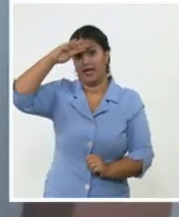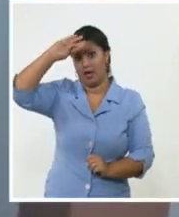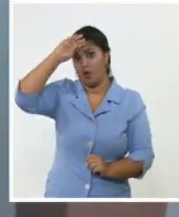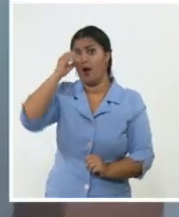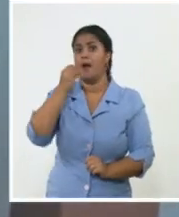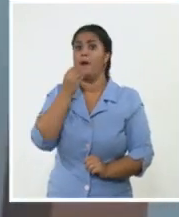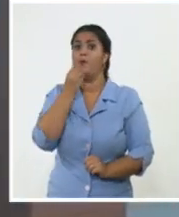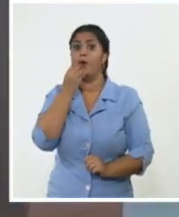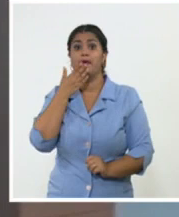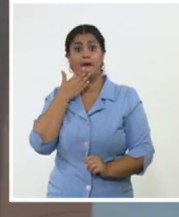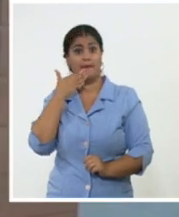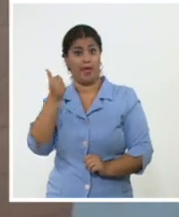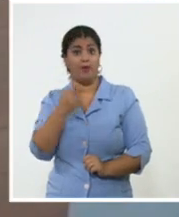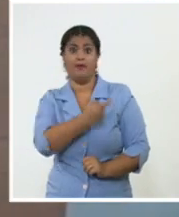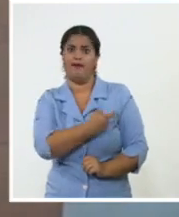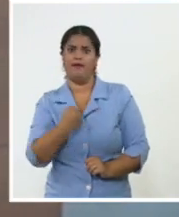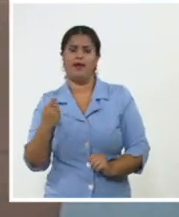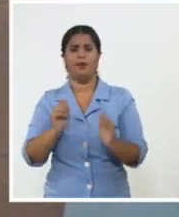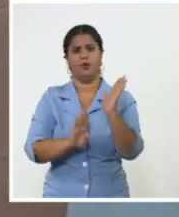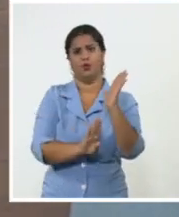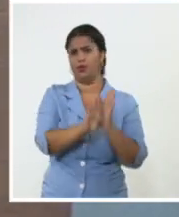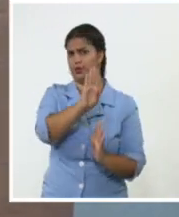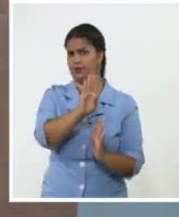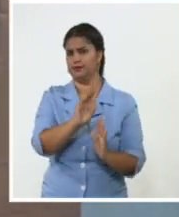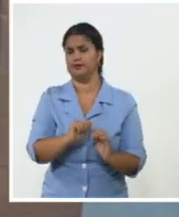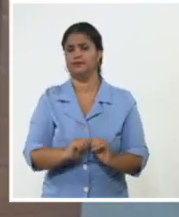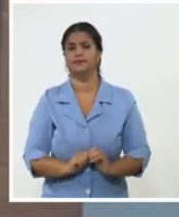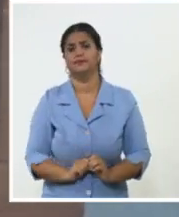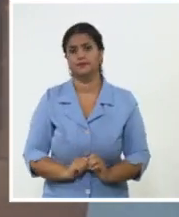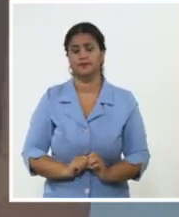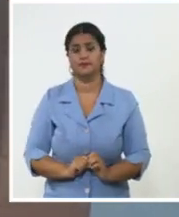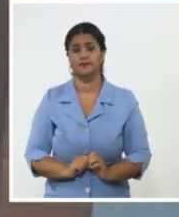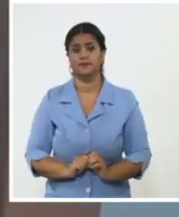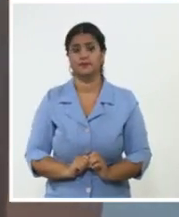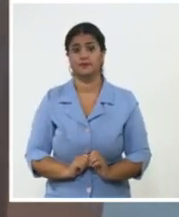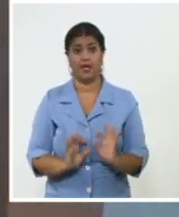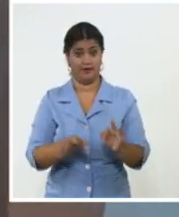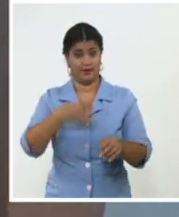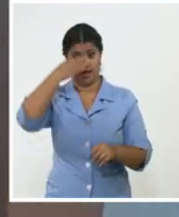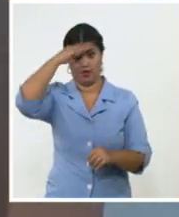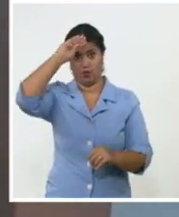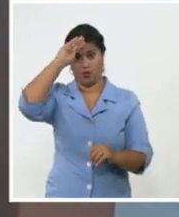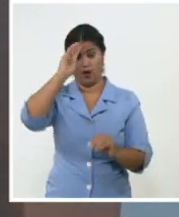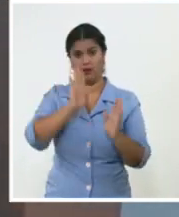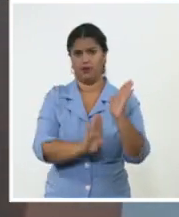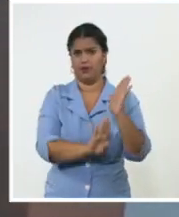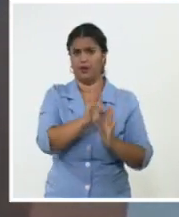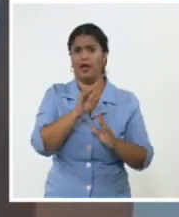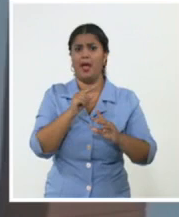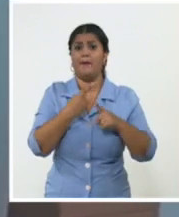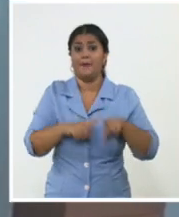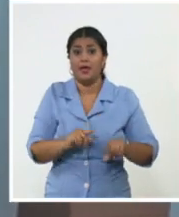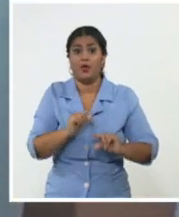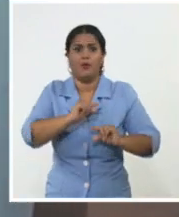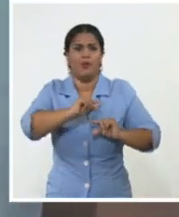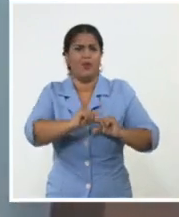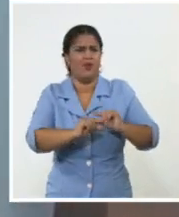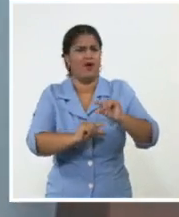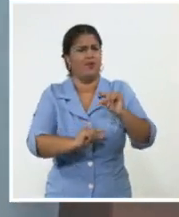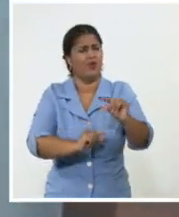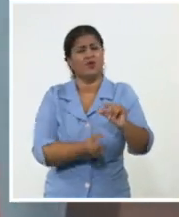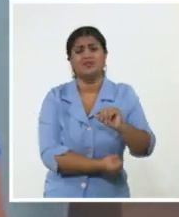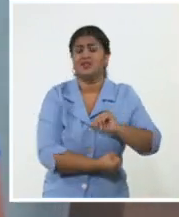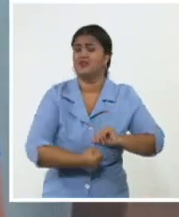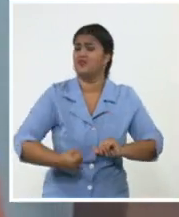Podrían de quitar el bloqueo si Cuba es capaz de que la economía lleve un ascenso sin estar